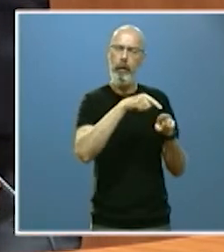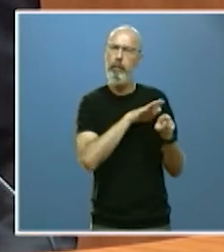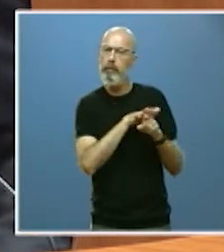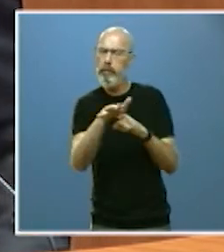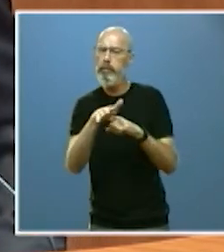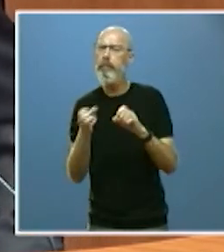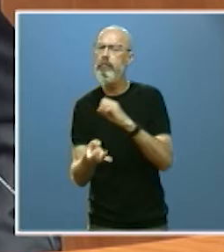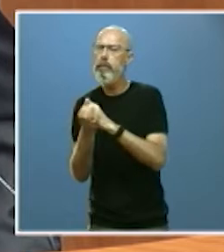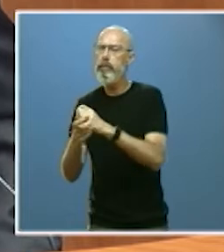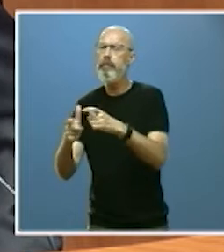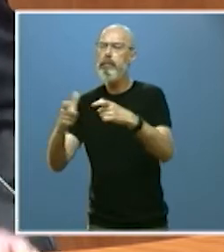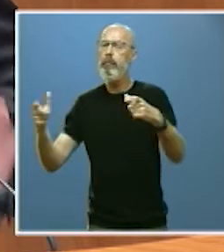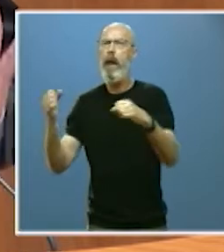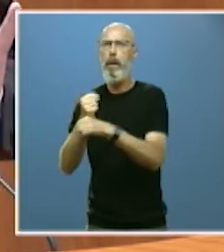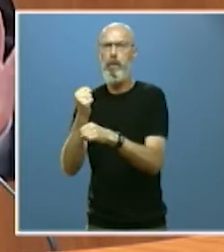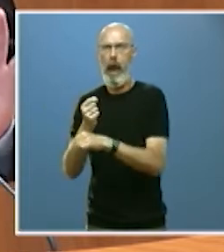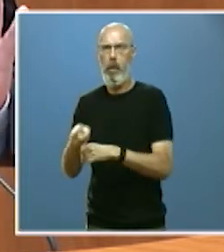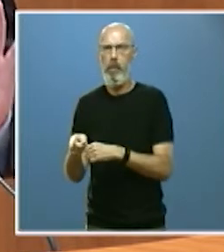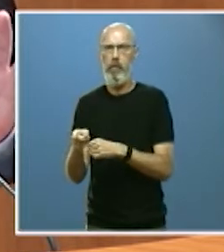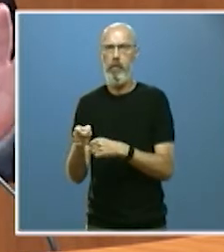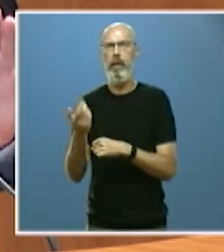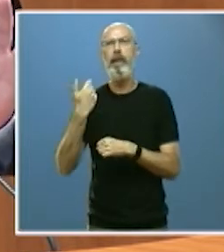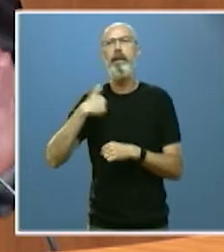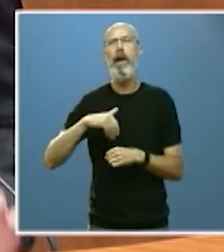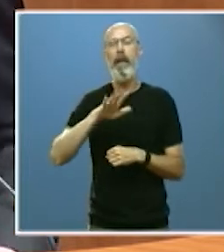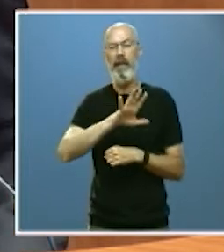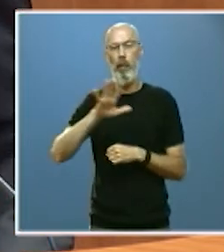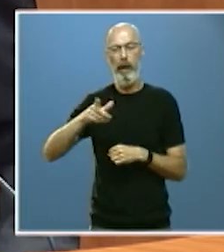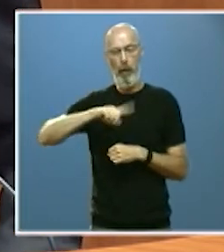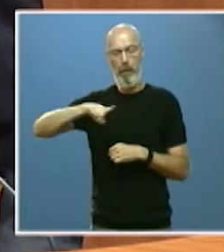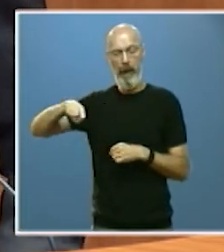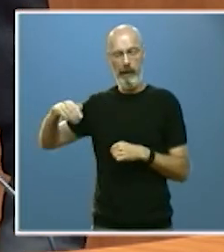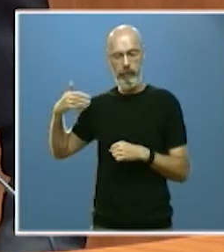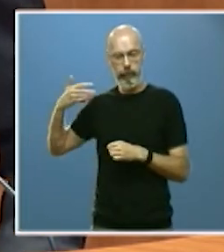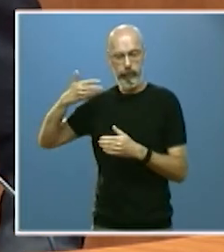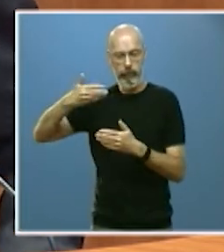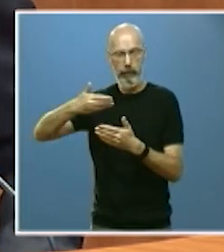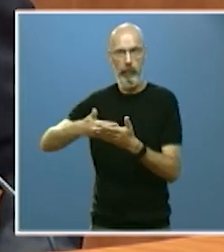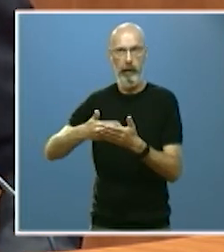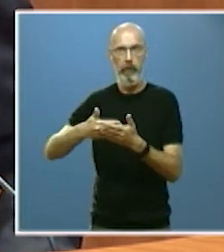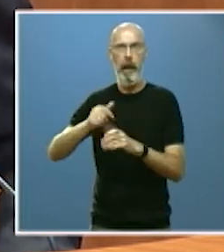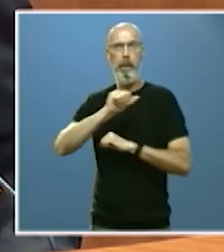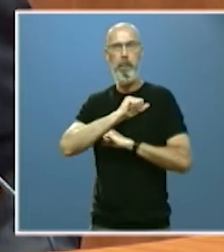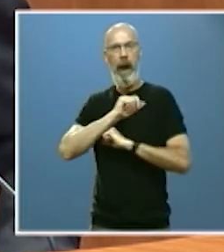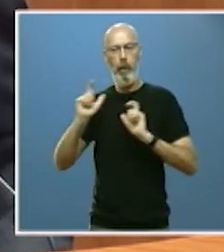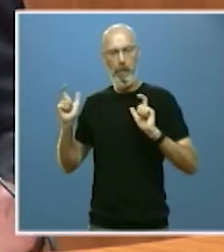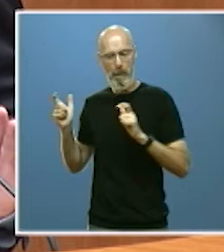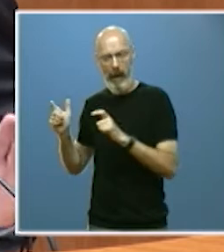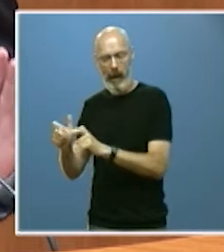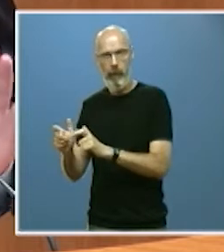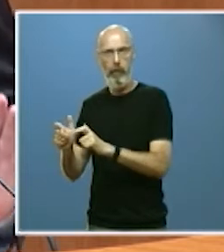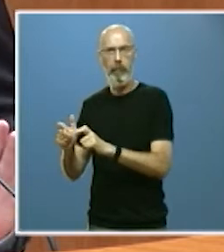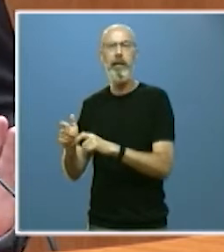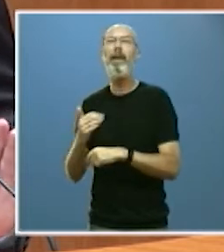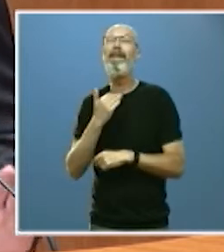creación de empleo. Con ya 55 meses seguidos de descenso interanual del paro registrado. Con